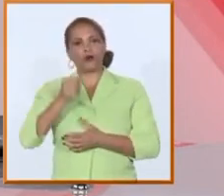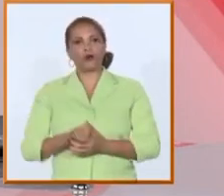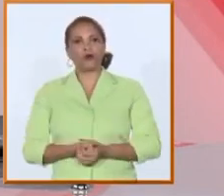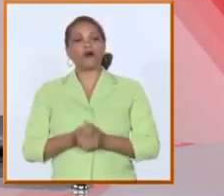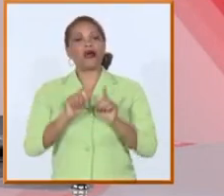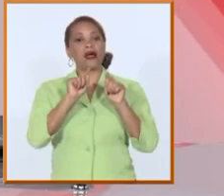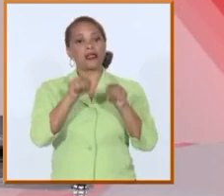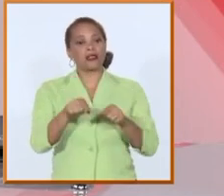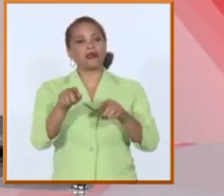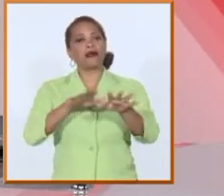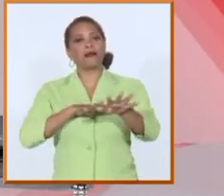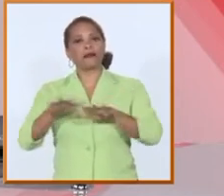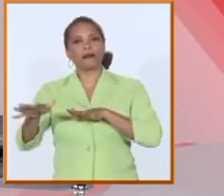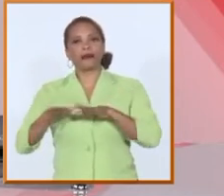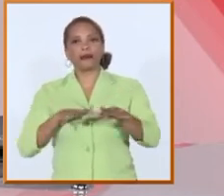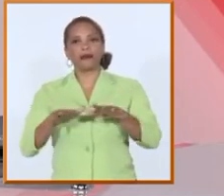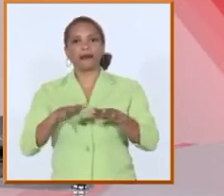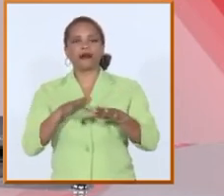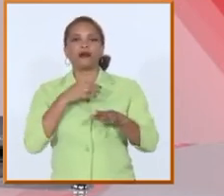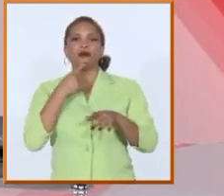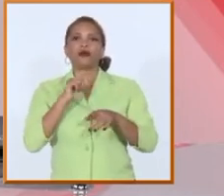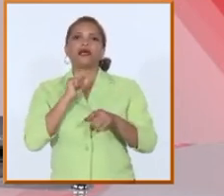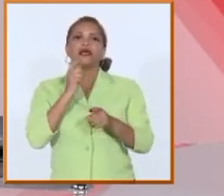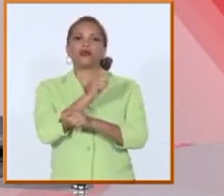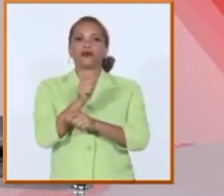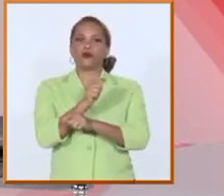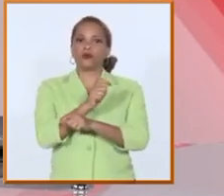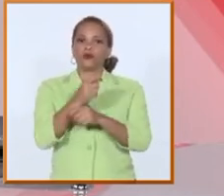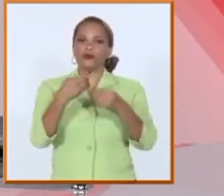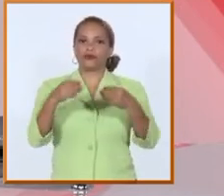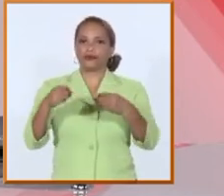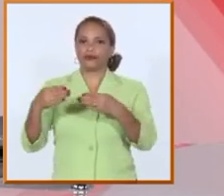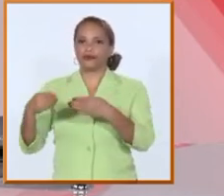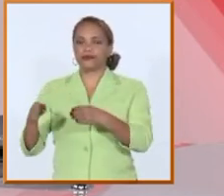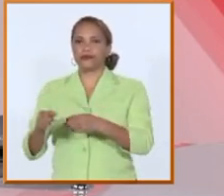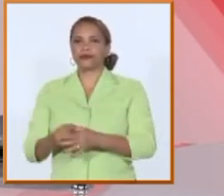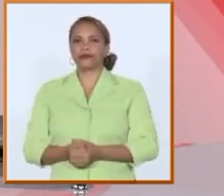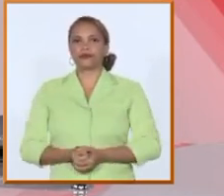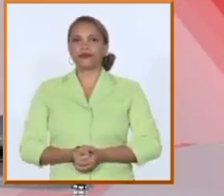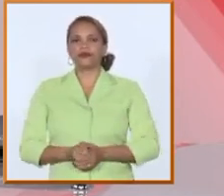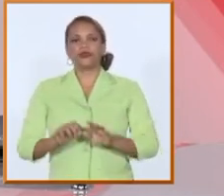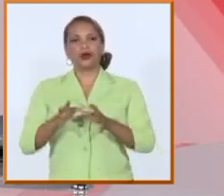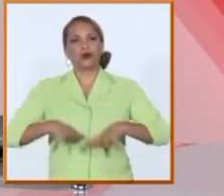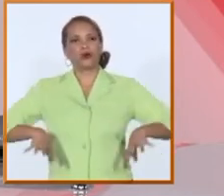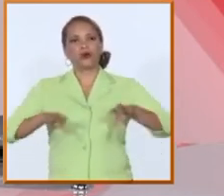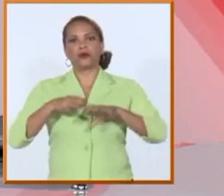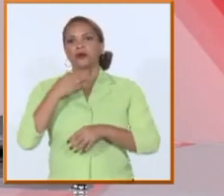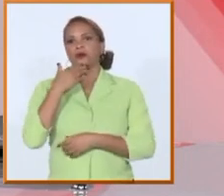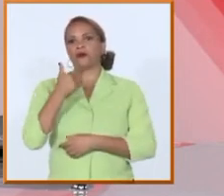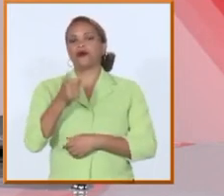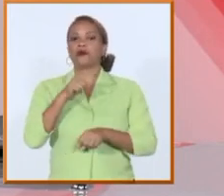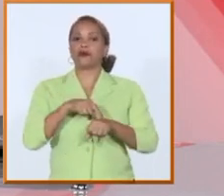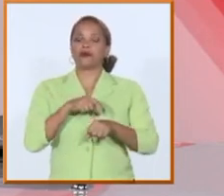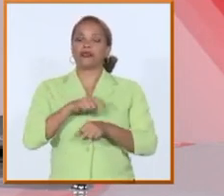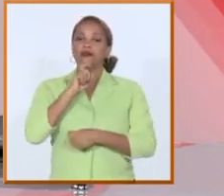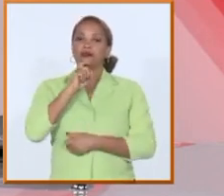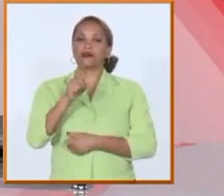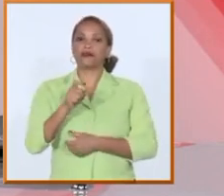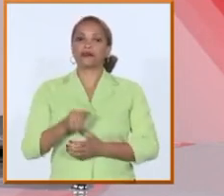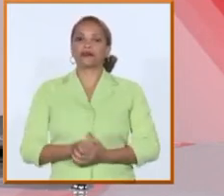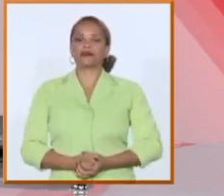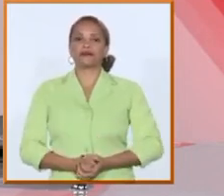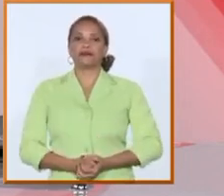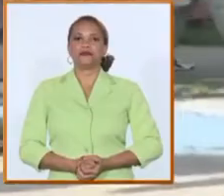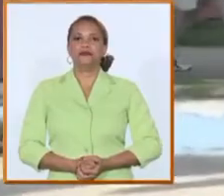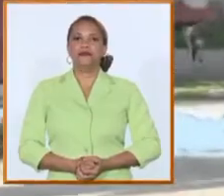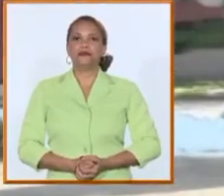preparado esta reanudación del curso escolar con todas las condiciones posibles en medio de la adversidad que está enfrentando el país